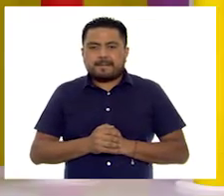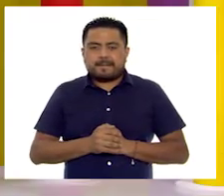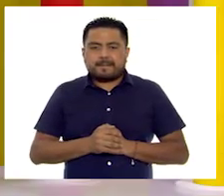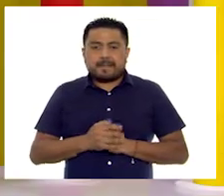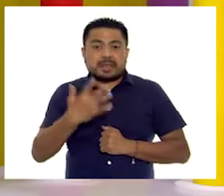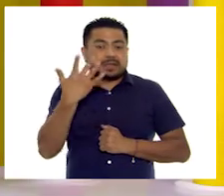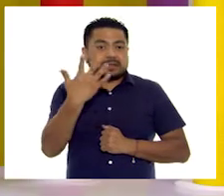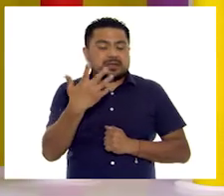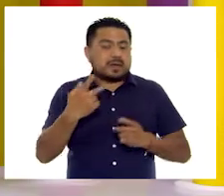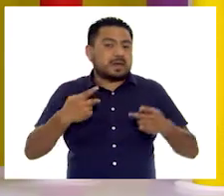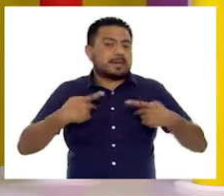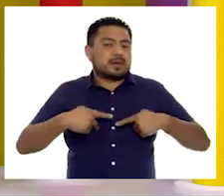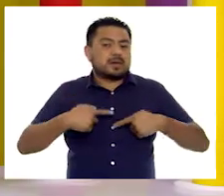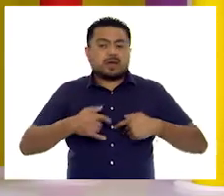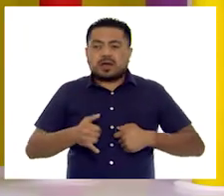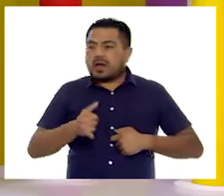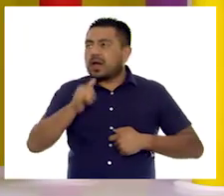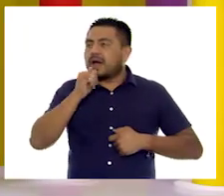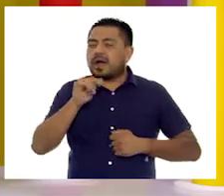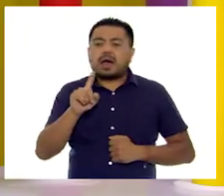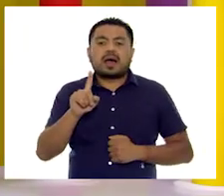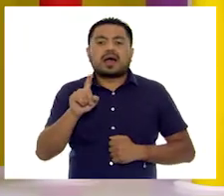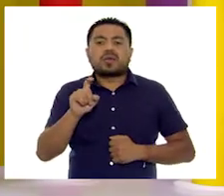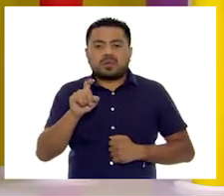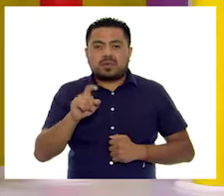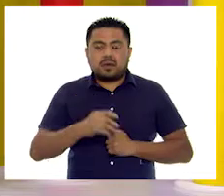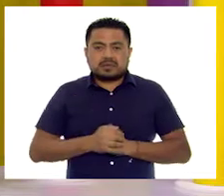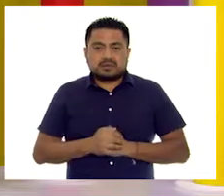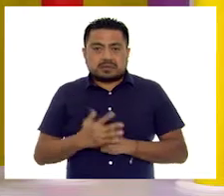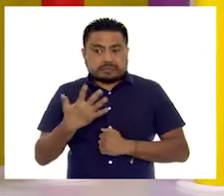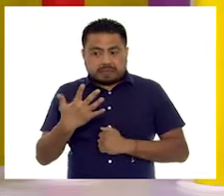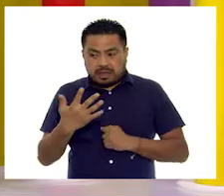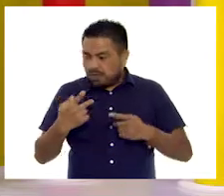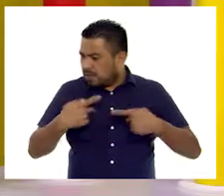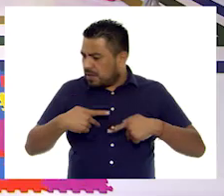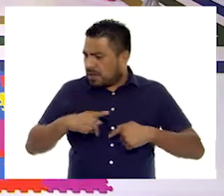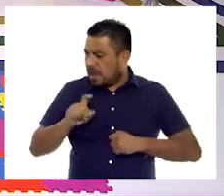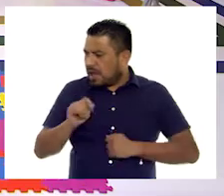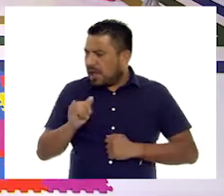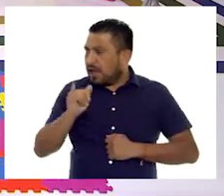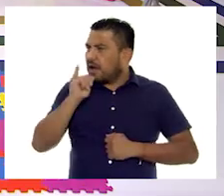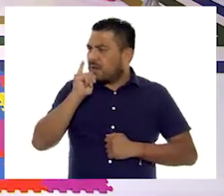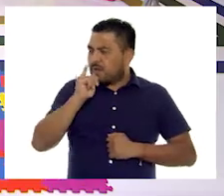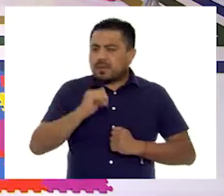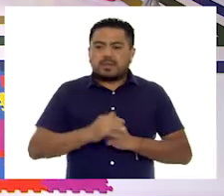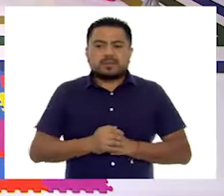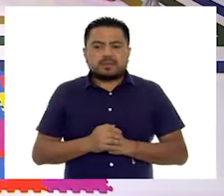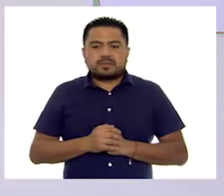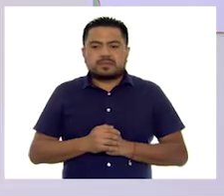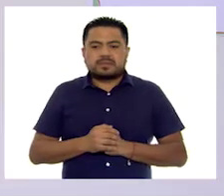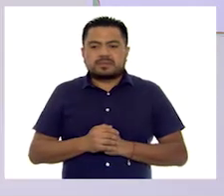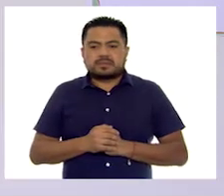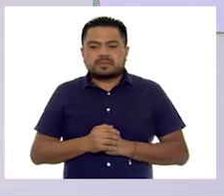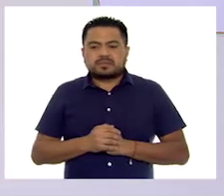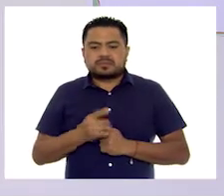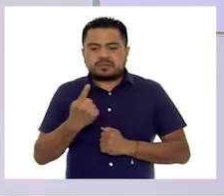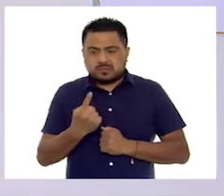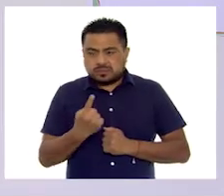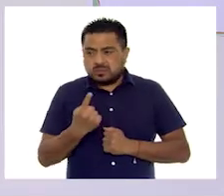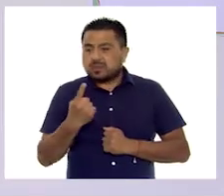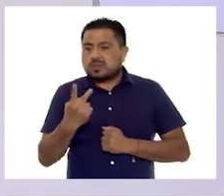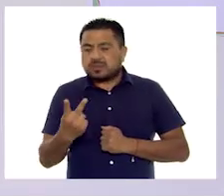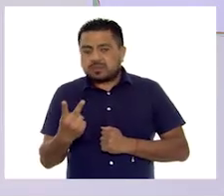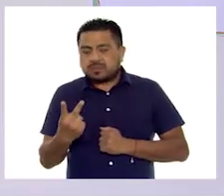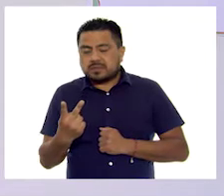Cinco personas tomaban agua. Cinco personas agua. Una,